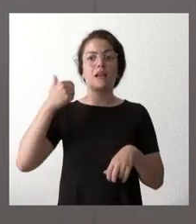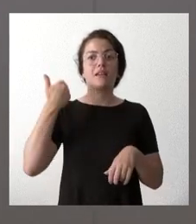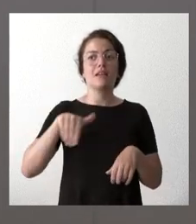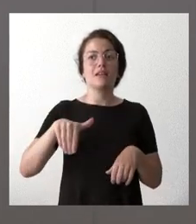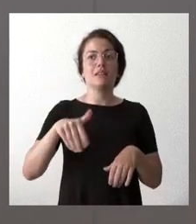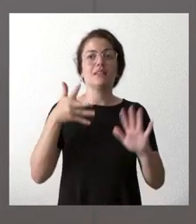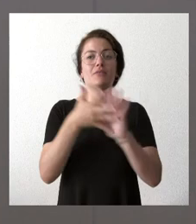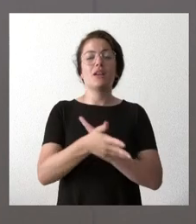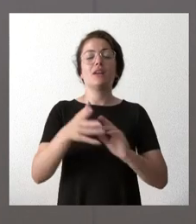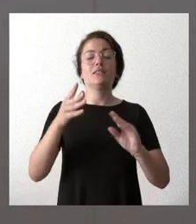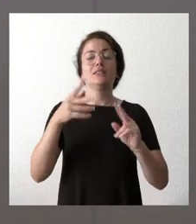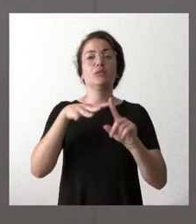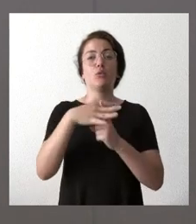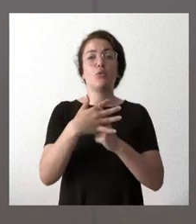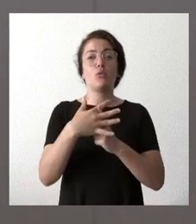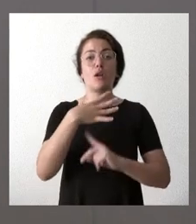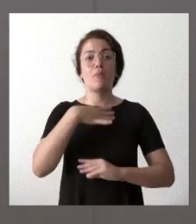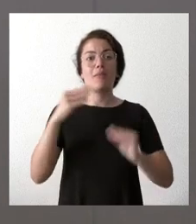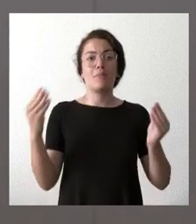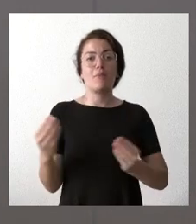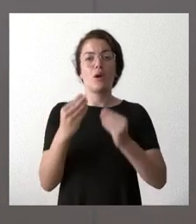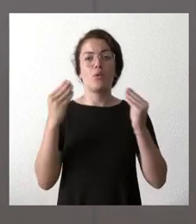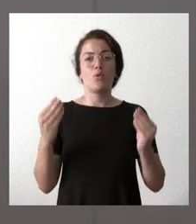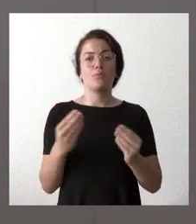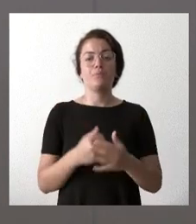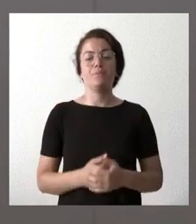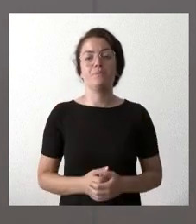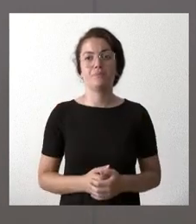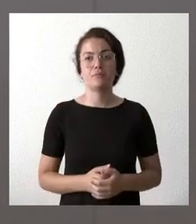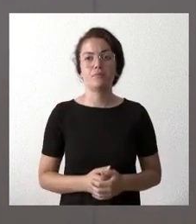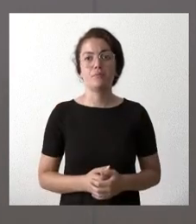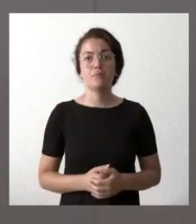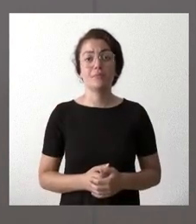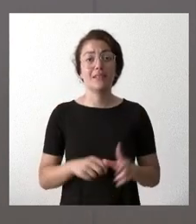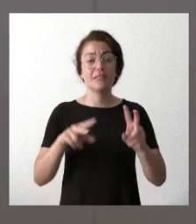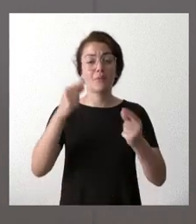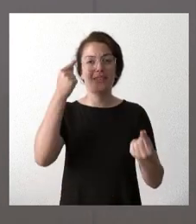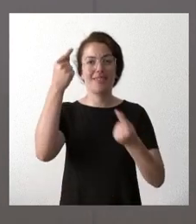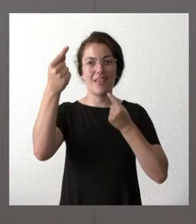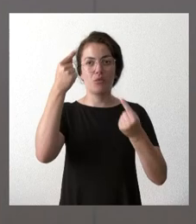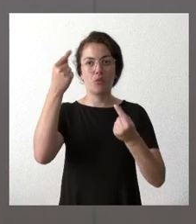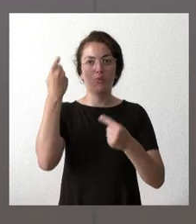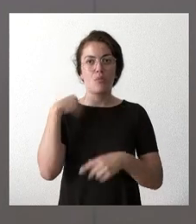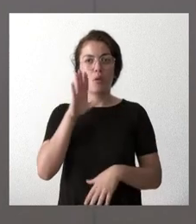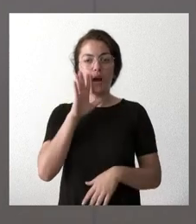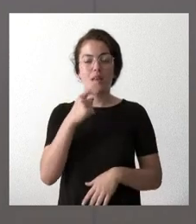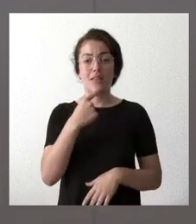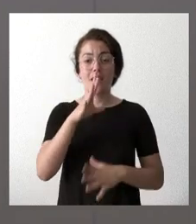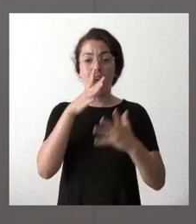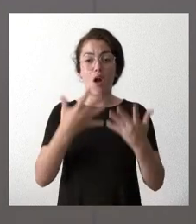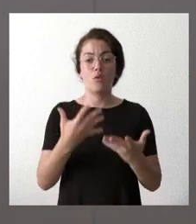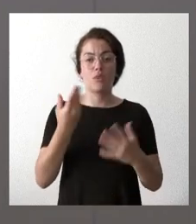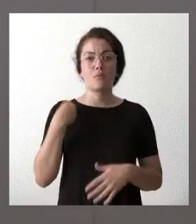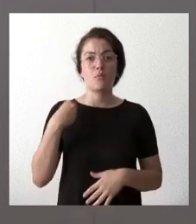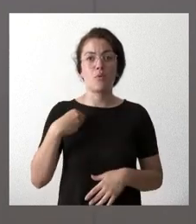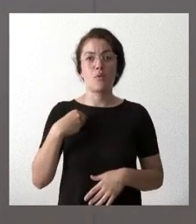ese punto de vista es la expectativa que en este momento tenemos de datos que usted planteaba en la actualidad el número de profesionales